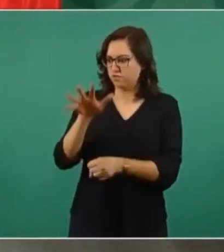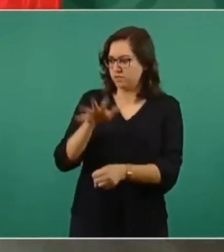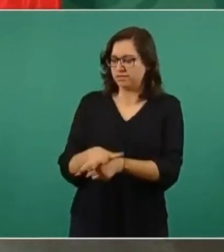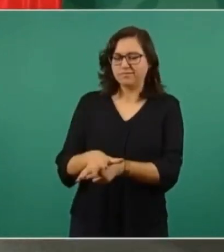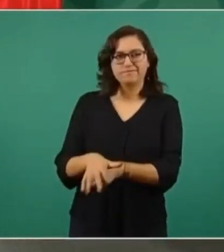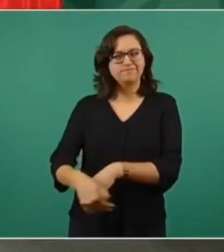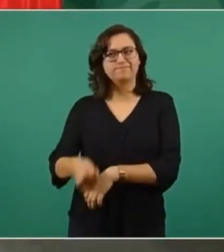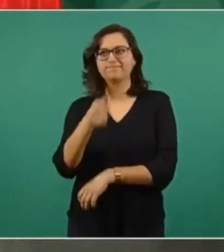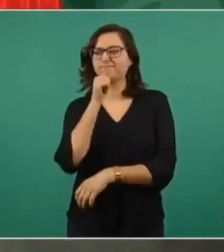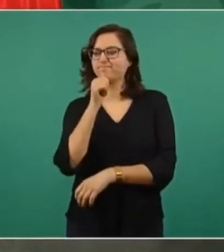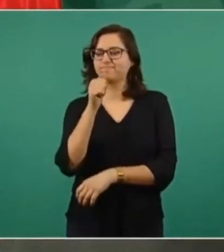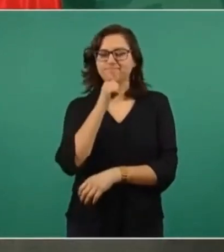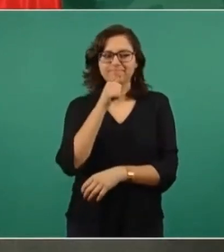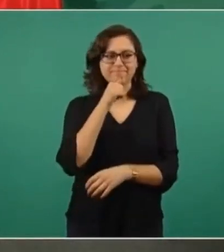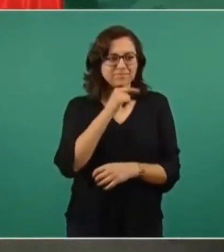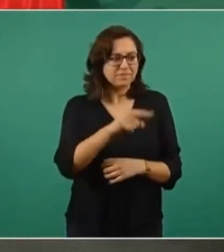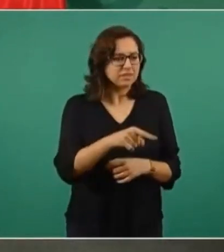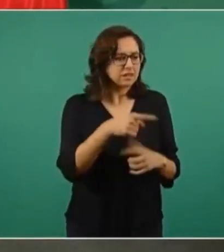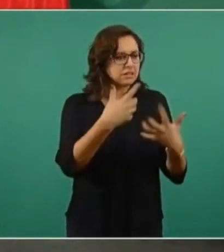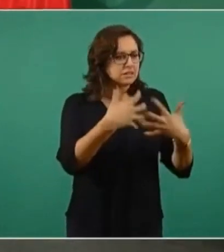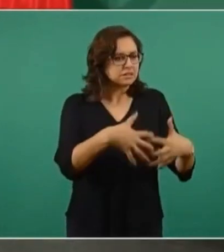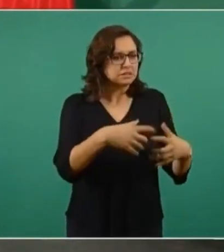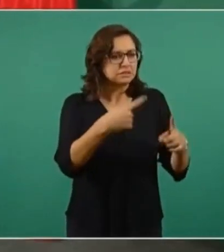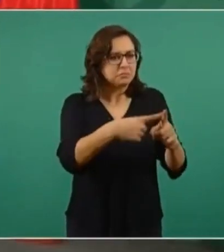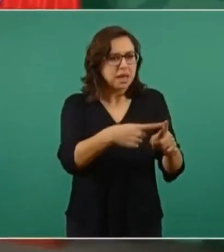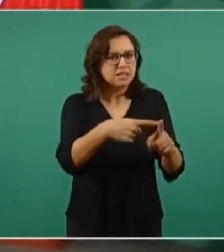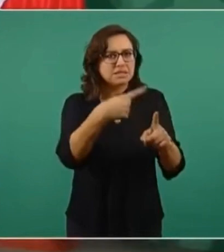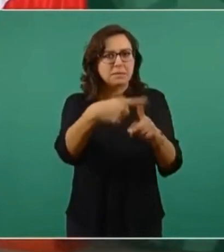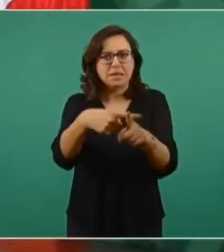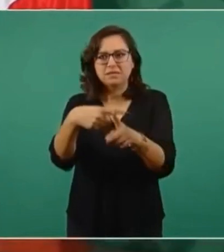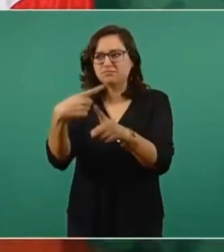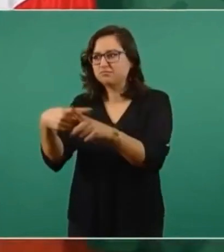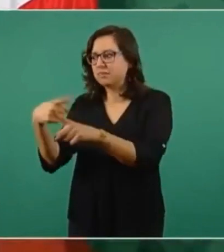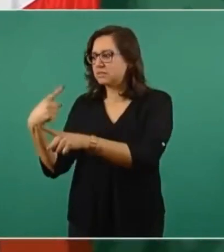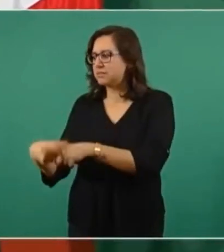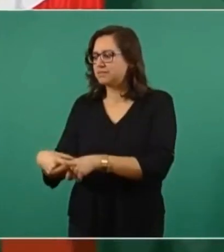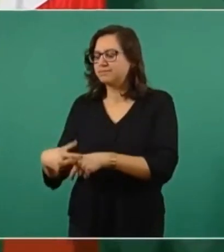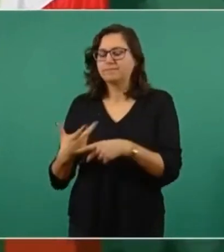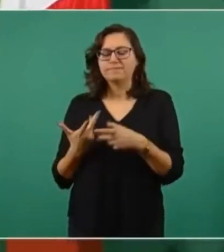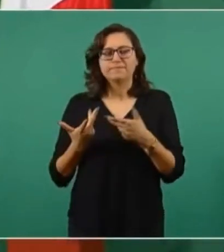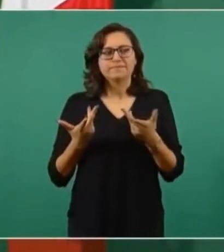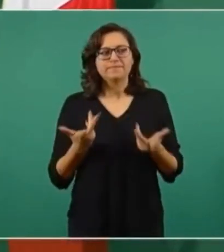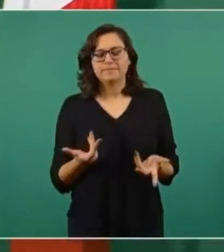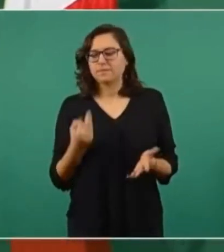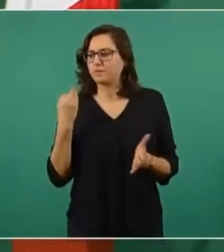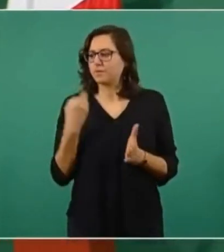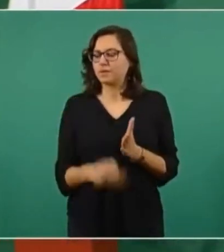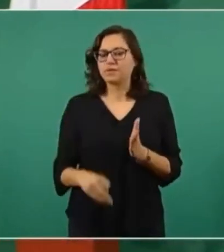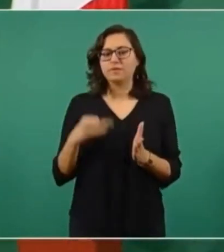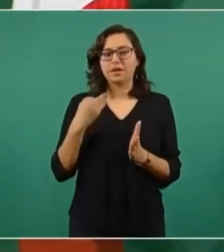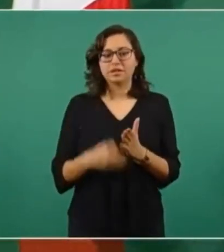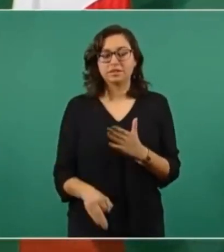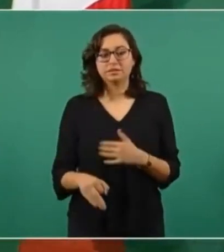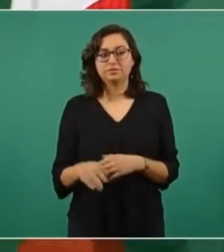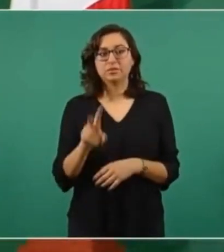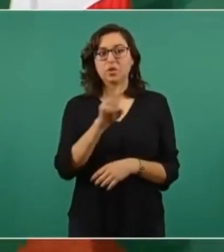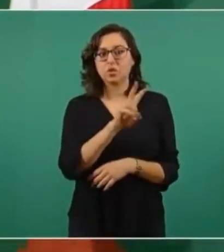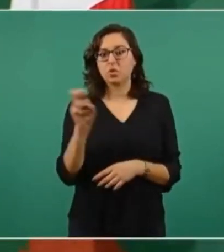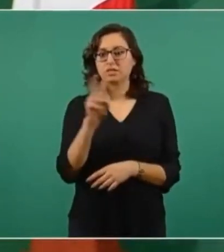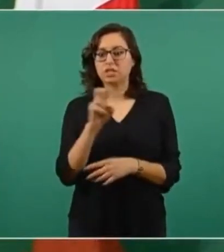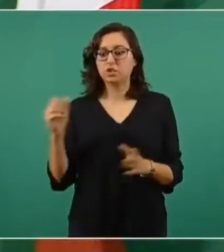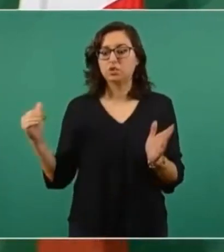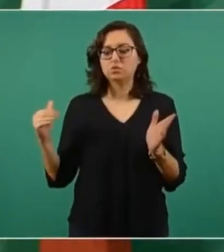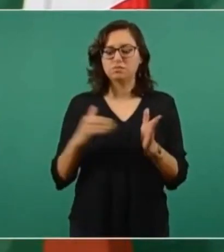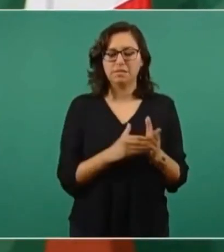una planta de 200 mil barriles,